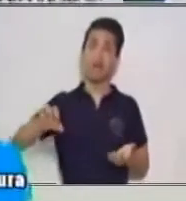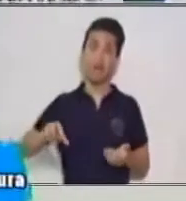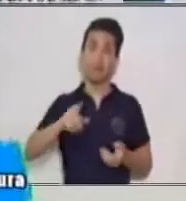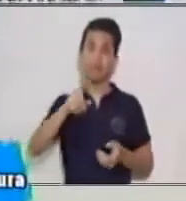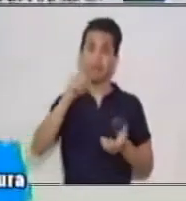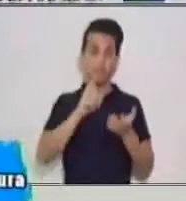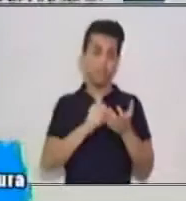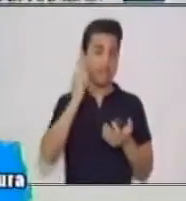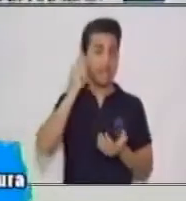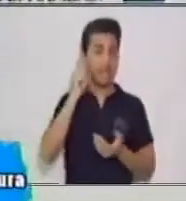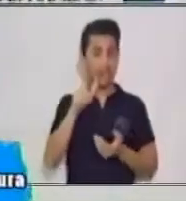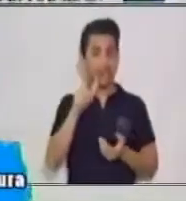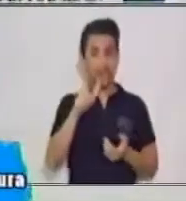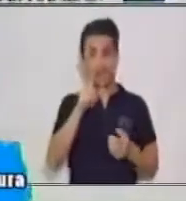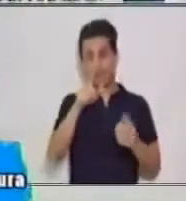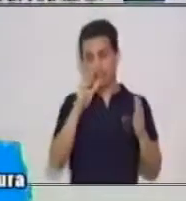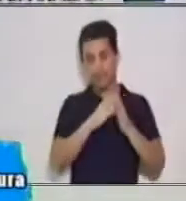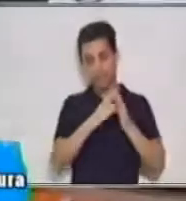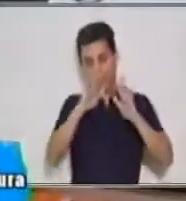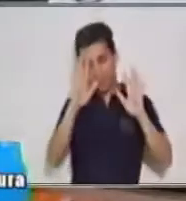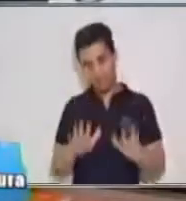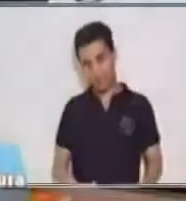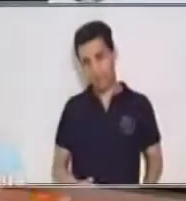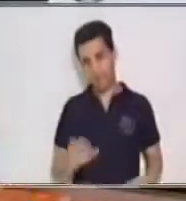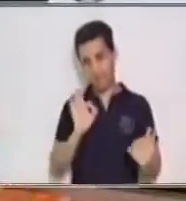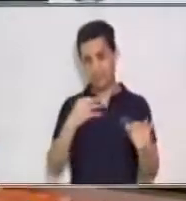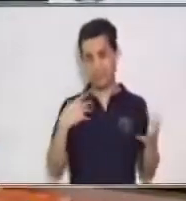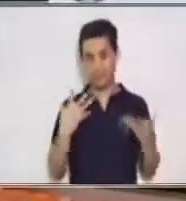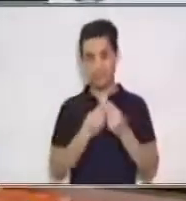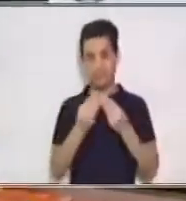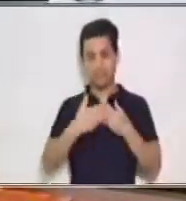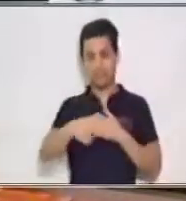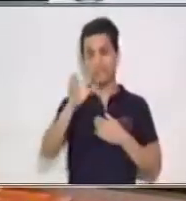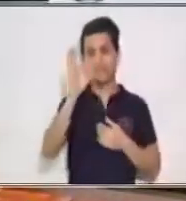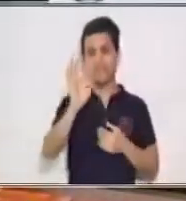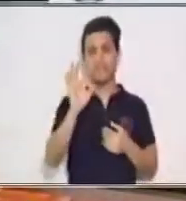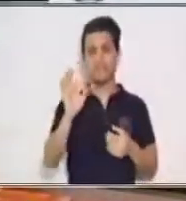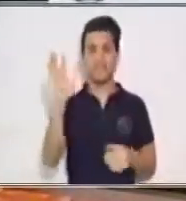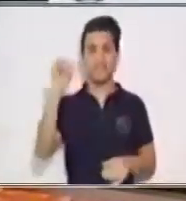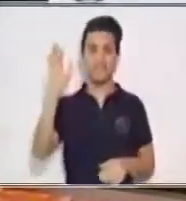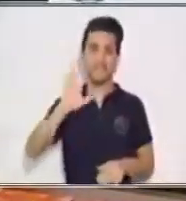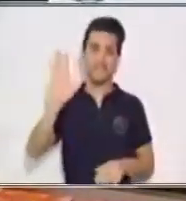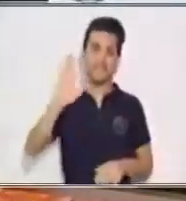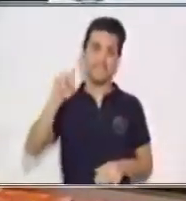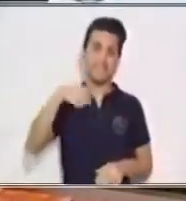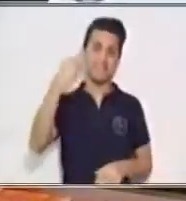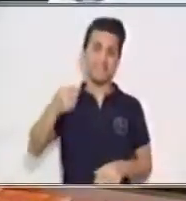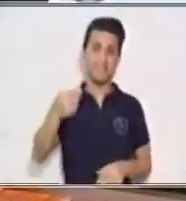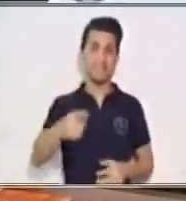antibacterial, quédate en casa. Juntos saldremos adelante. Hasta la próxima.